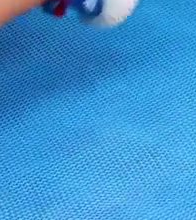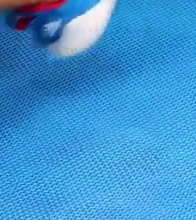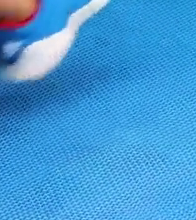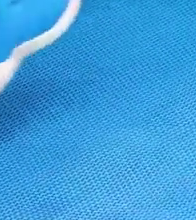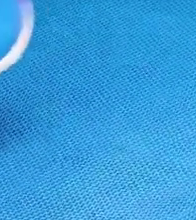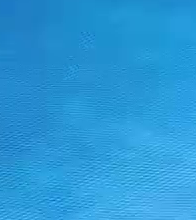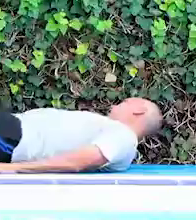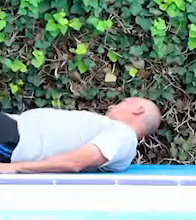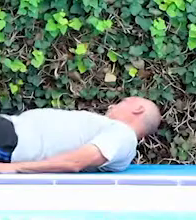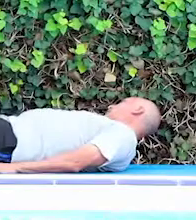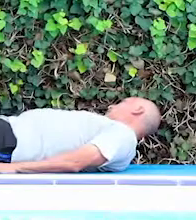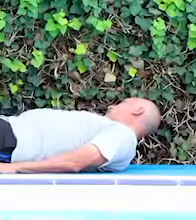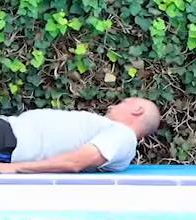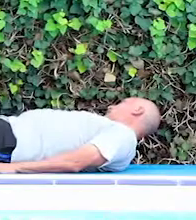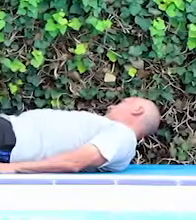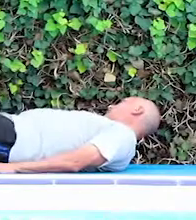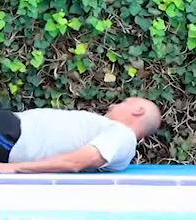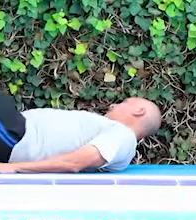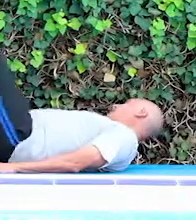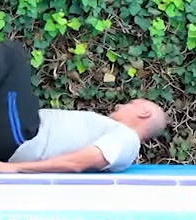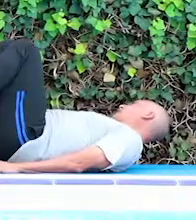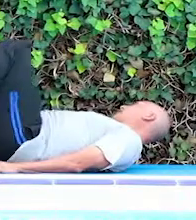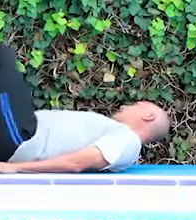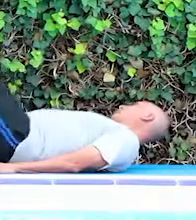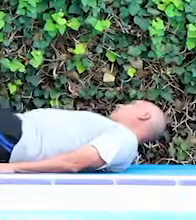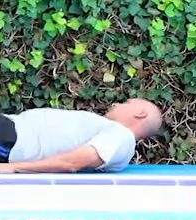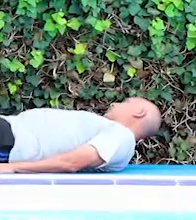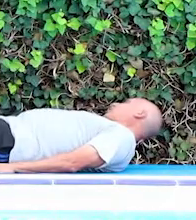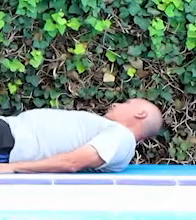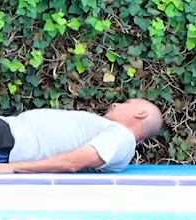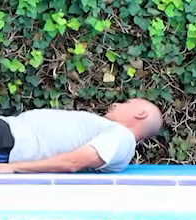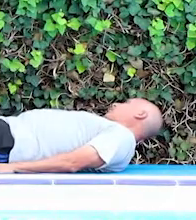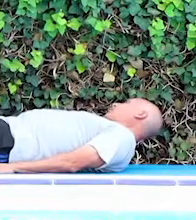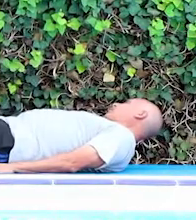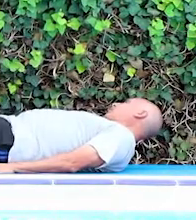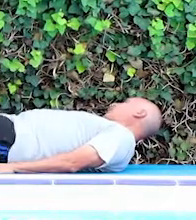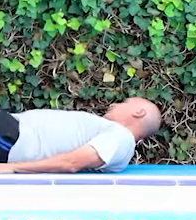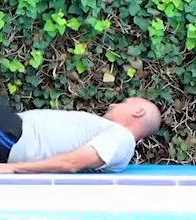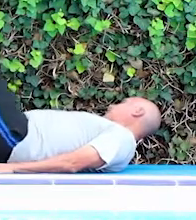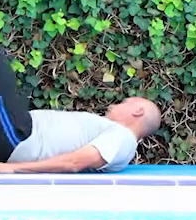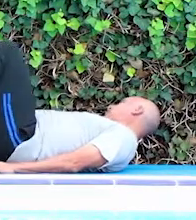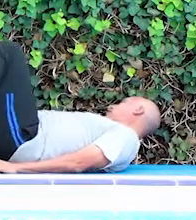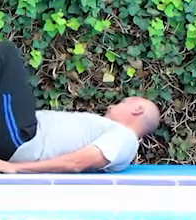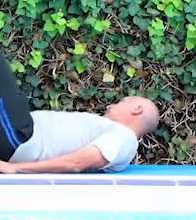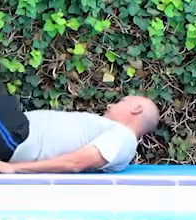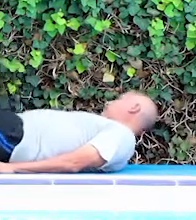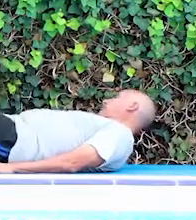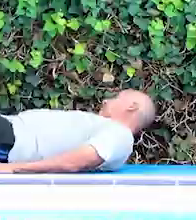Dos. Respira. Trata de que no peguen tus talones. Muy bien.